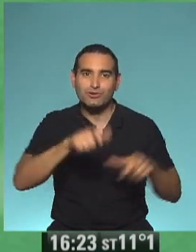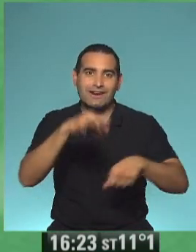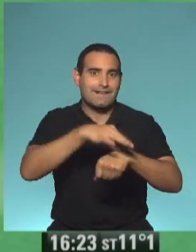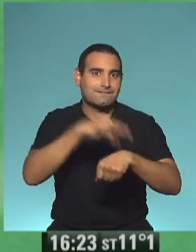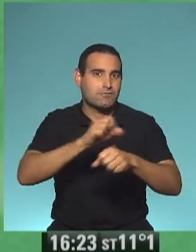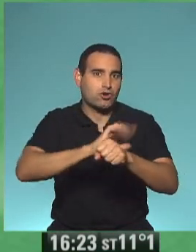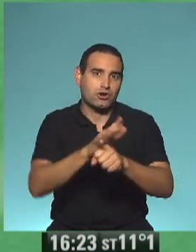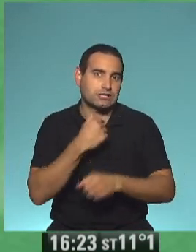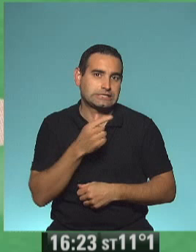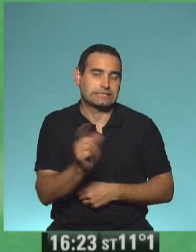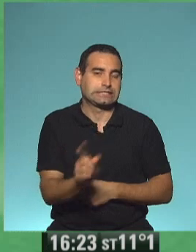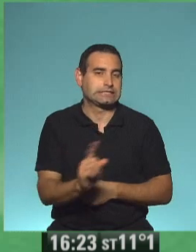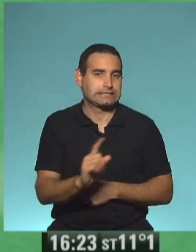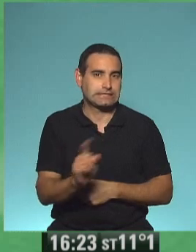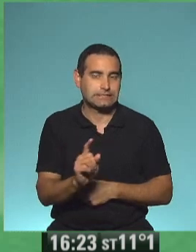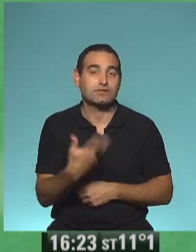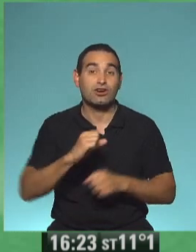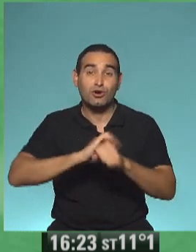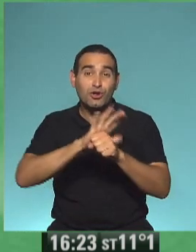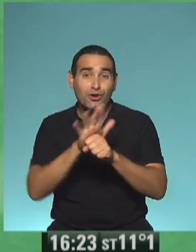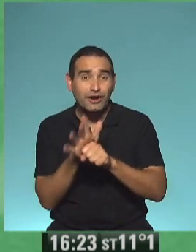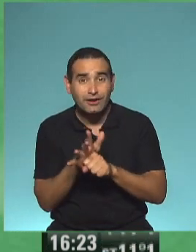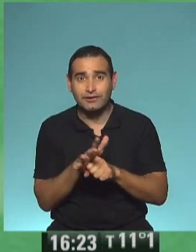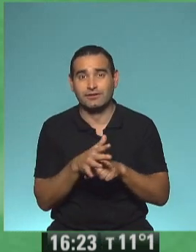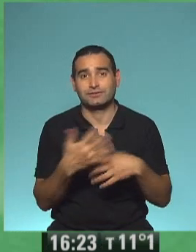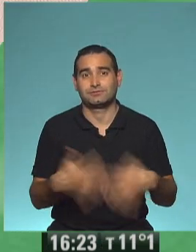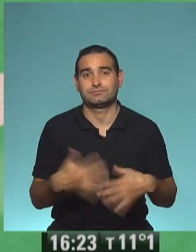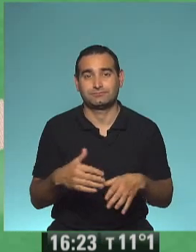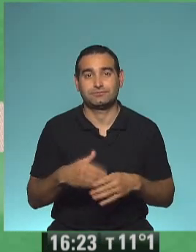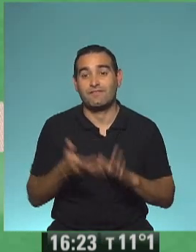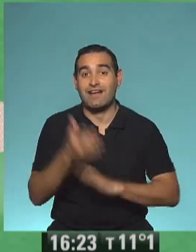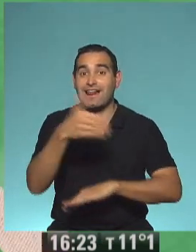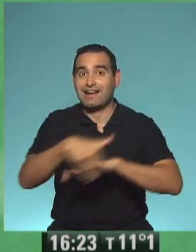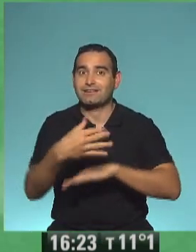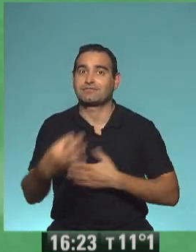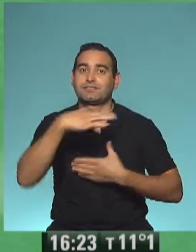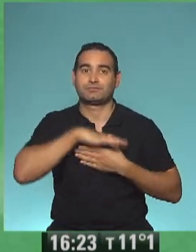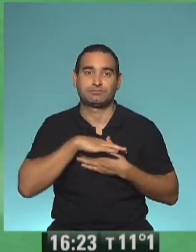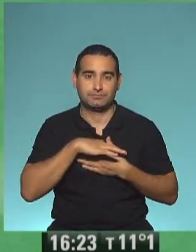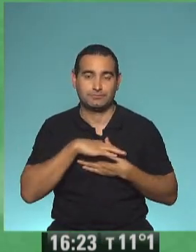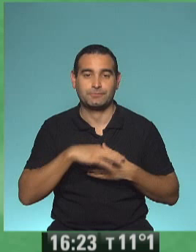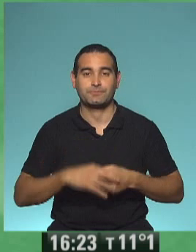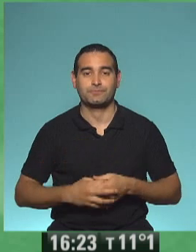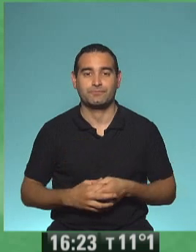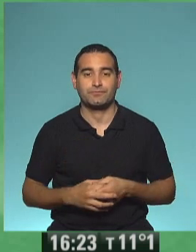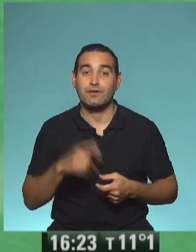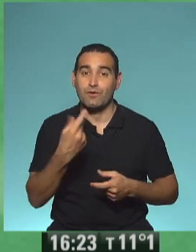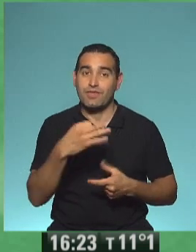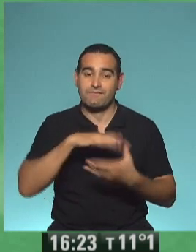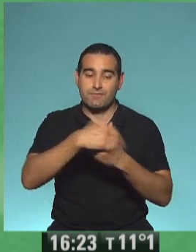coronavirus. Y coronavirus se fue nada con los vasos de la calle. Para no firmarte te que no se vieron ni las manos.